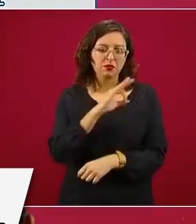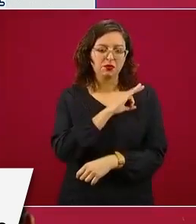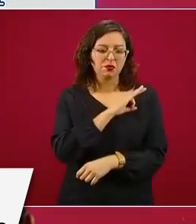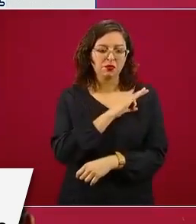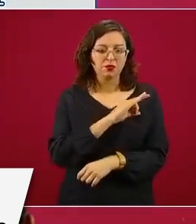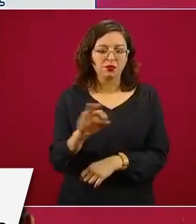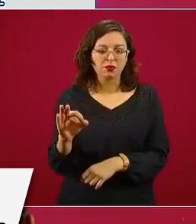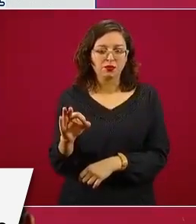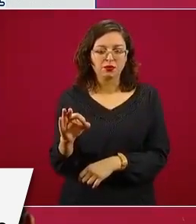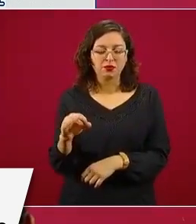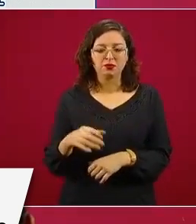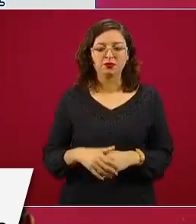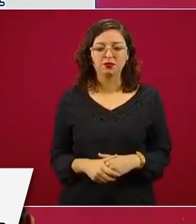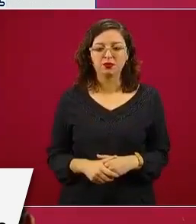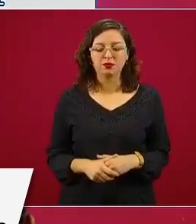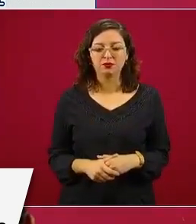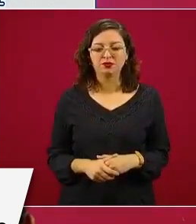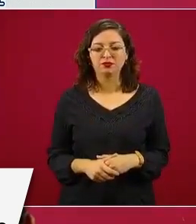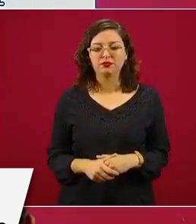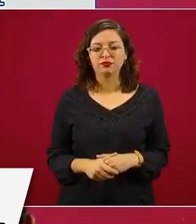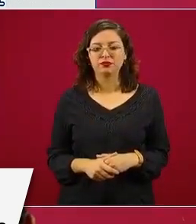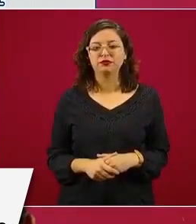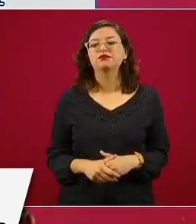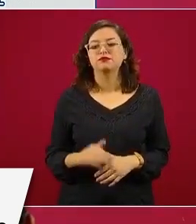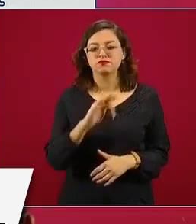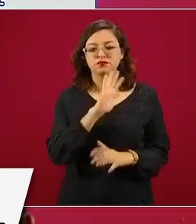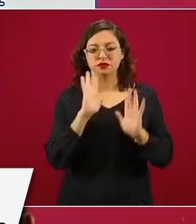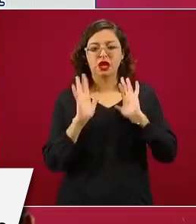otros países